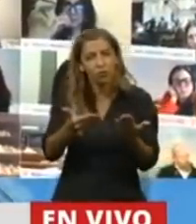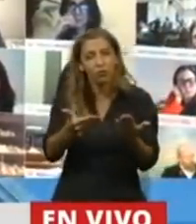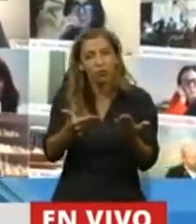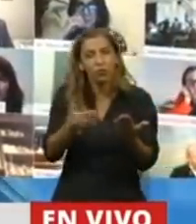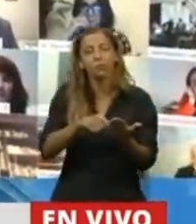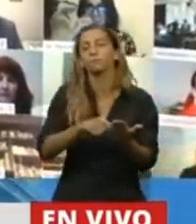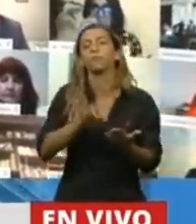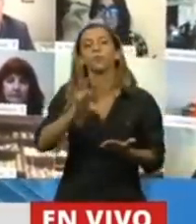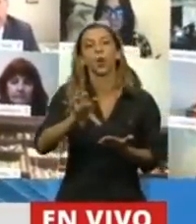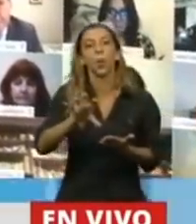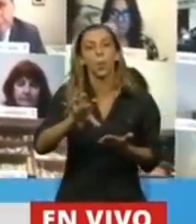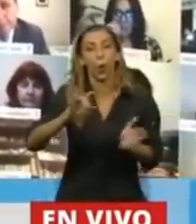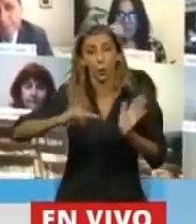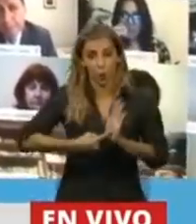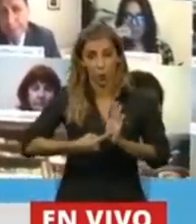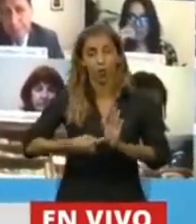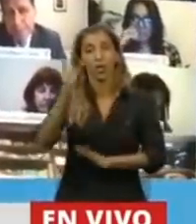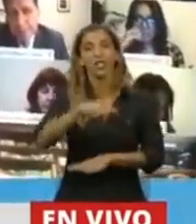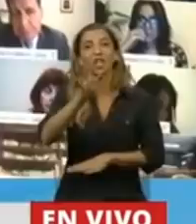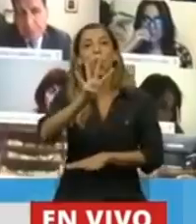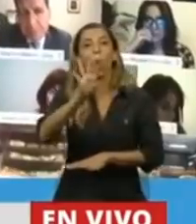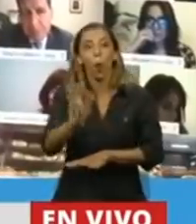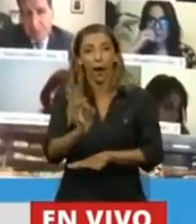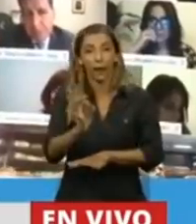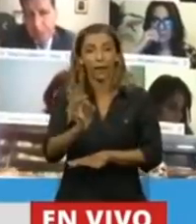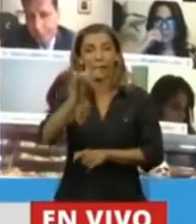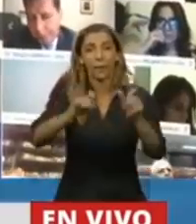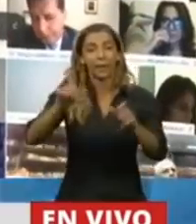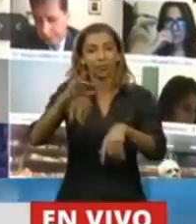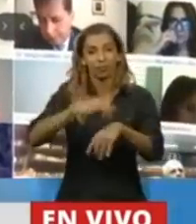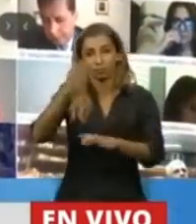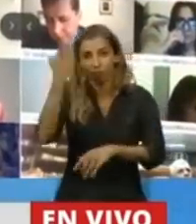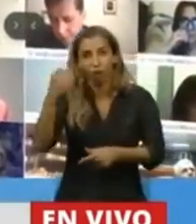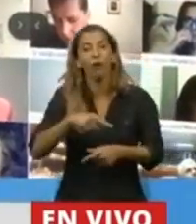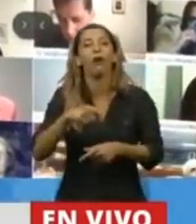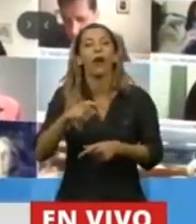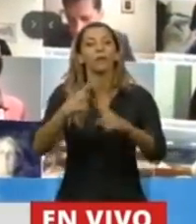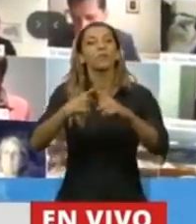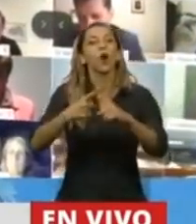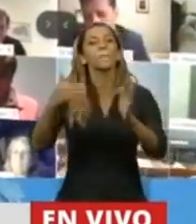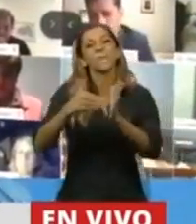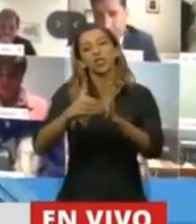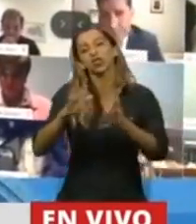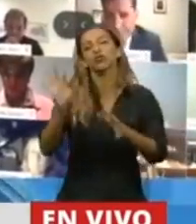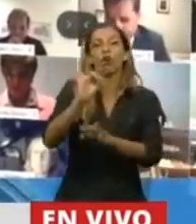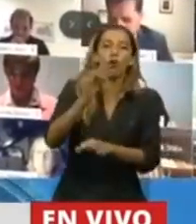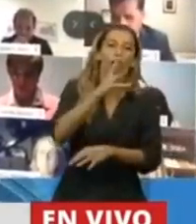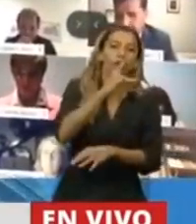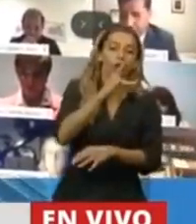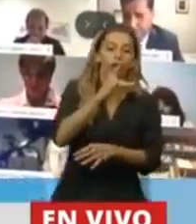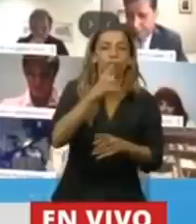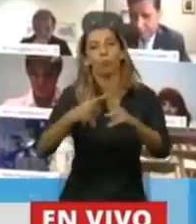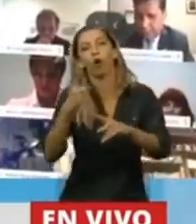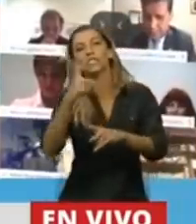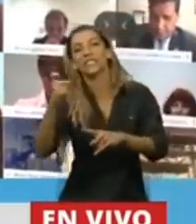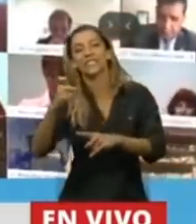la Provincia de Buenos Aires tiene 140 casos por millón de habitantes o 14 por cada 100.000 habitantes.